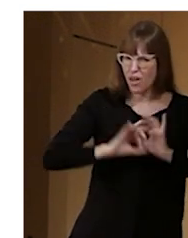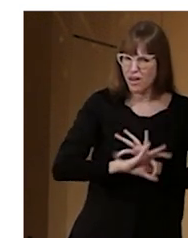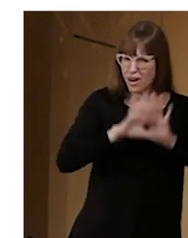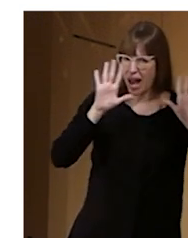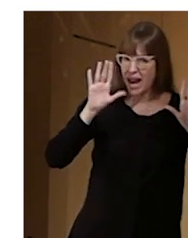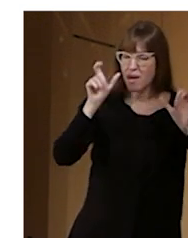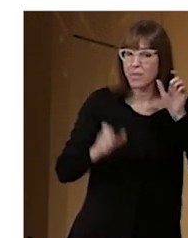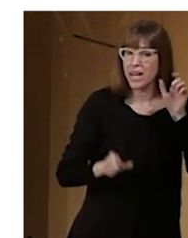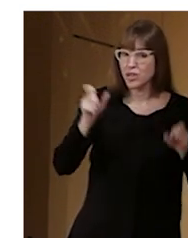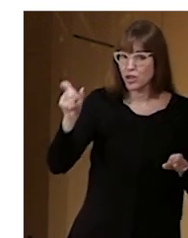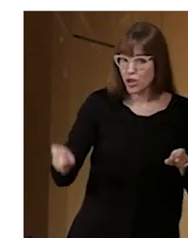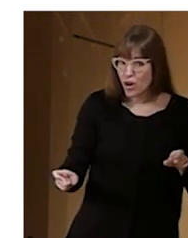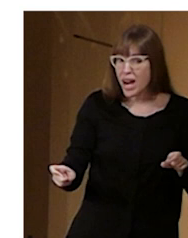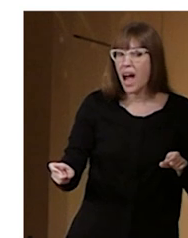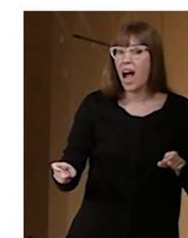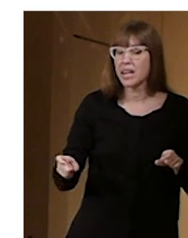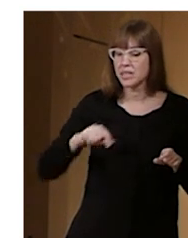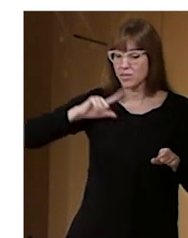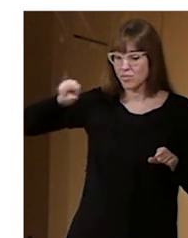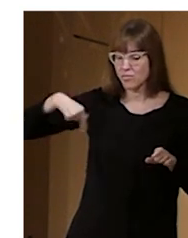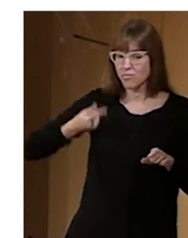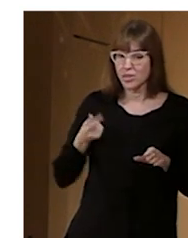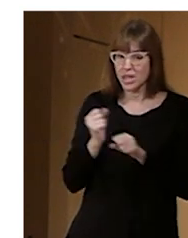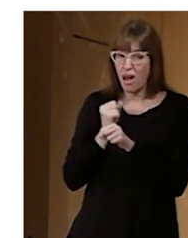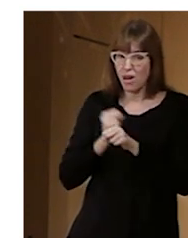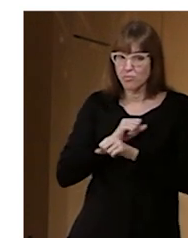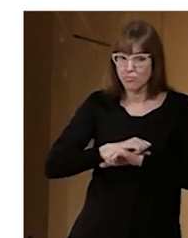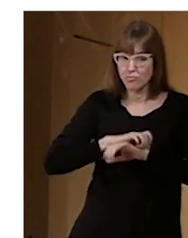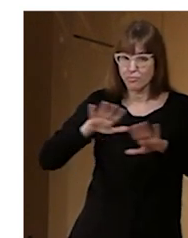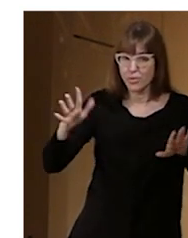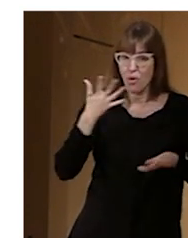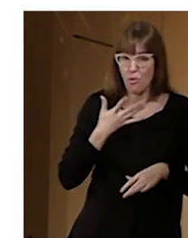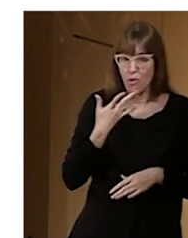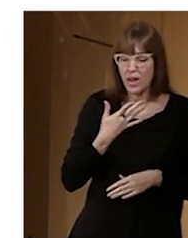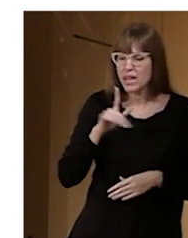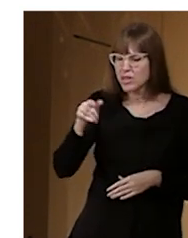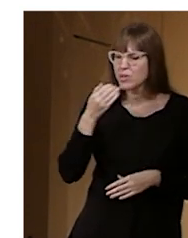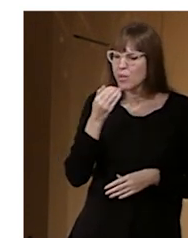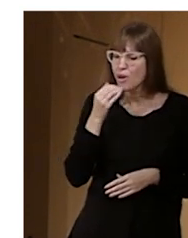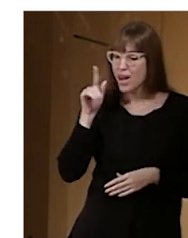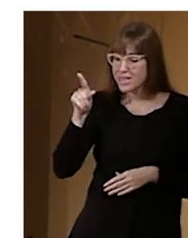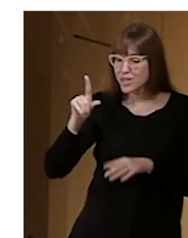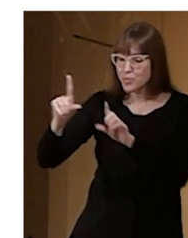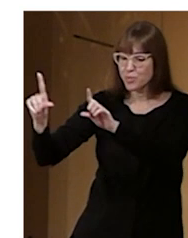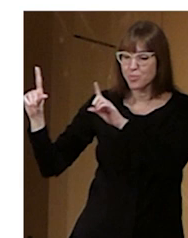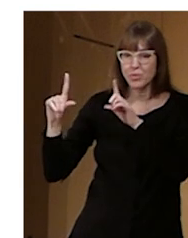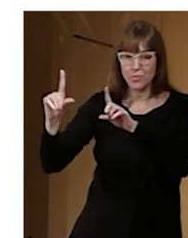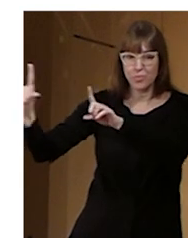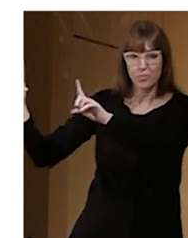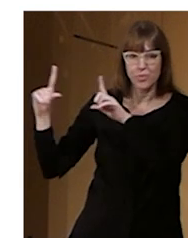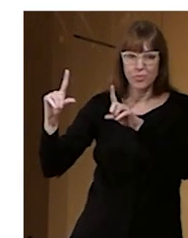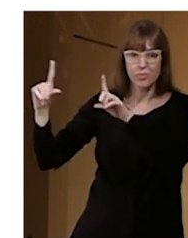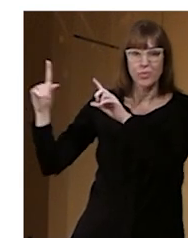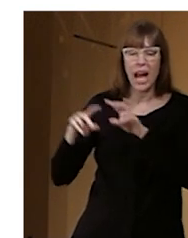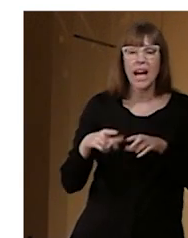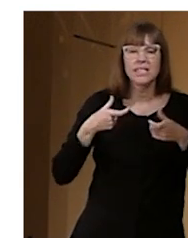gente lo conozca, pues con el subtitulado podríamos aplicar algo parecido. Bueno, estos son unos ejemplos de medidas de, o de tipos de subtitulado y